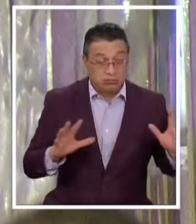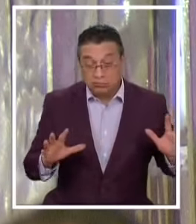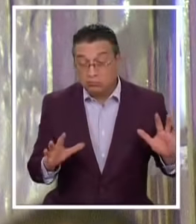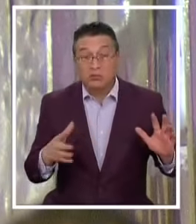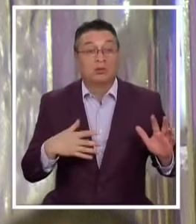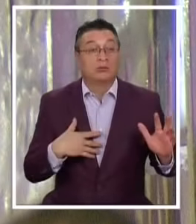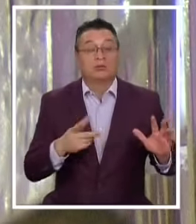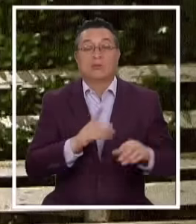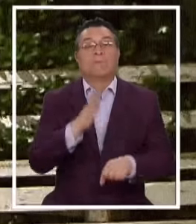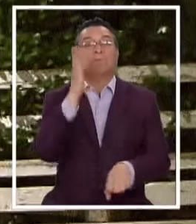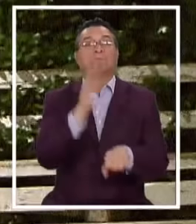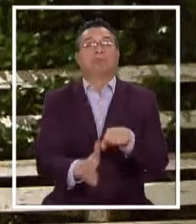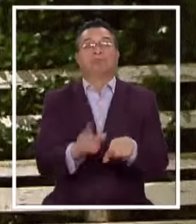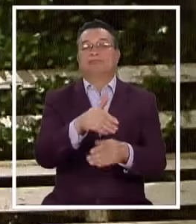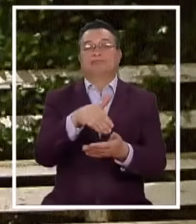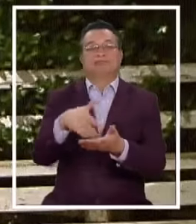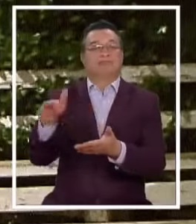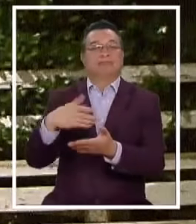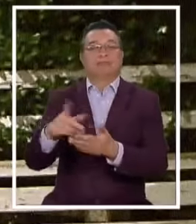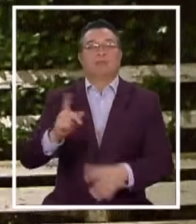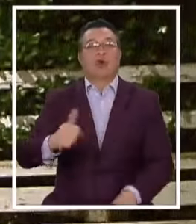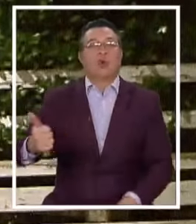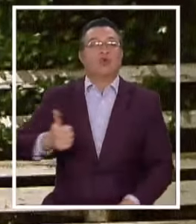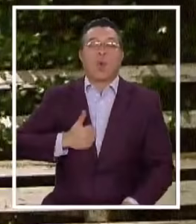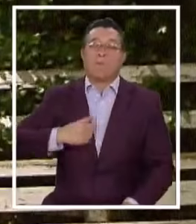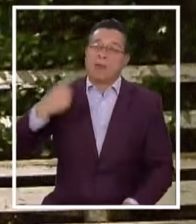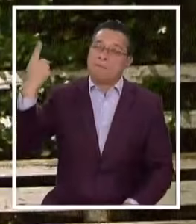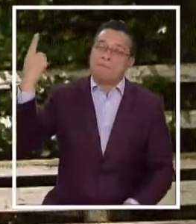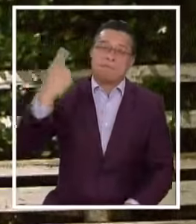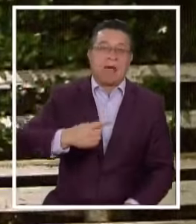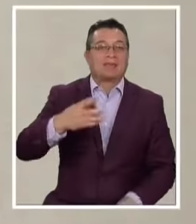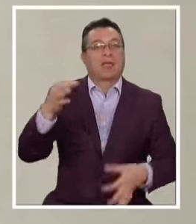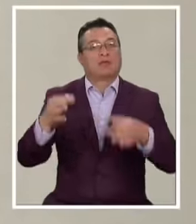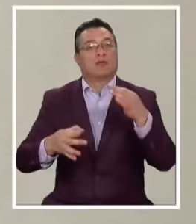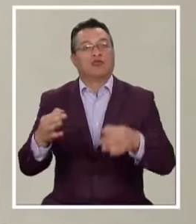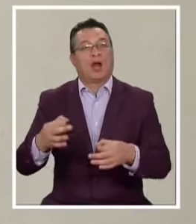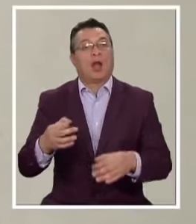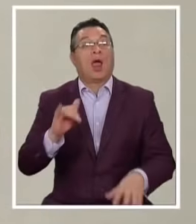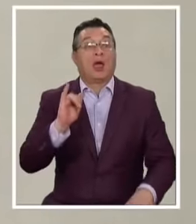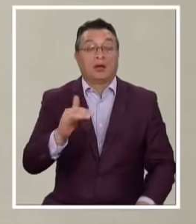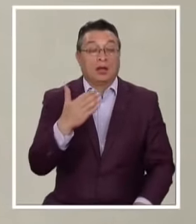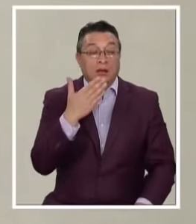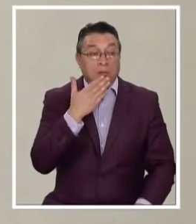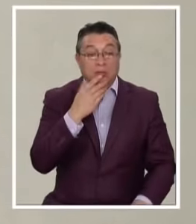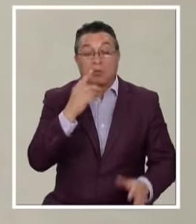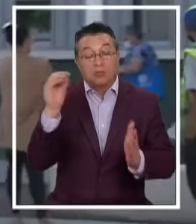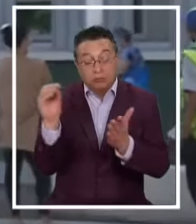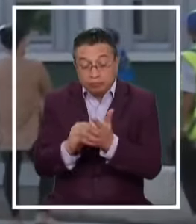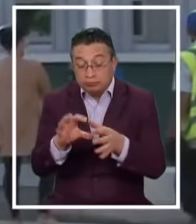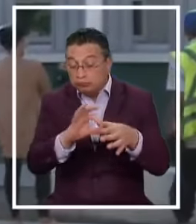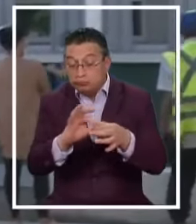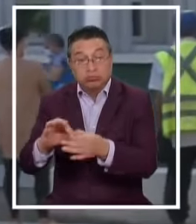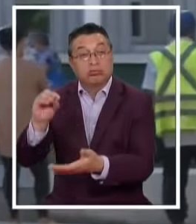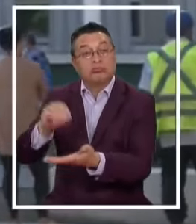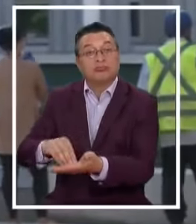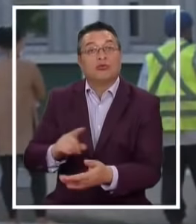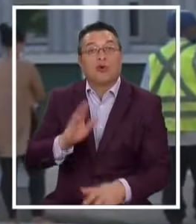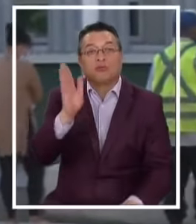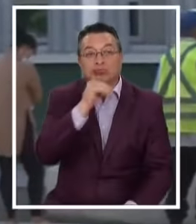procedimiento Fueron dados de baja No cumplieron Con lo determinado Por el tribunal Ni tampoco Dejaron constancia De los hechos